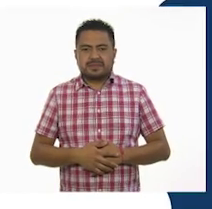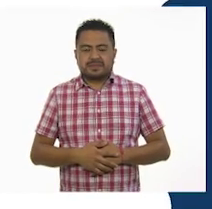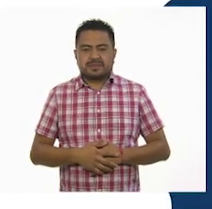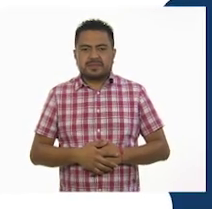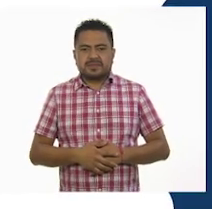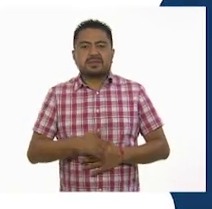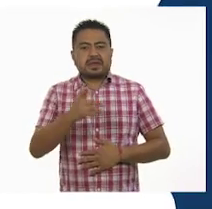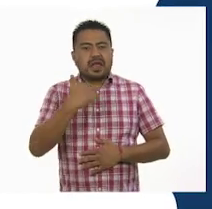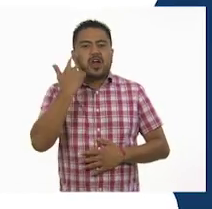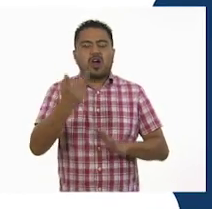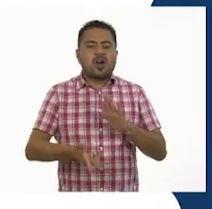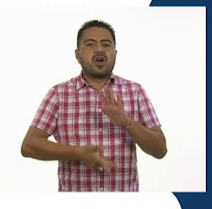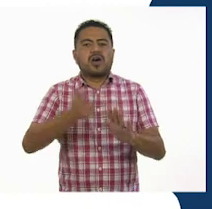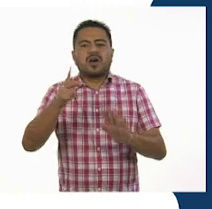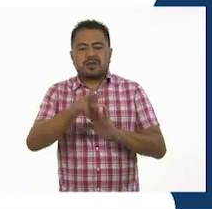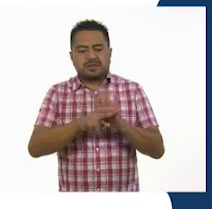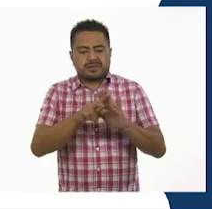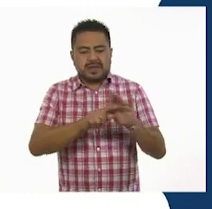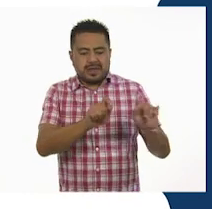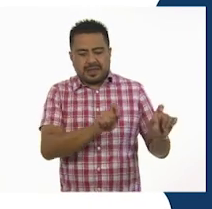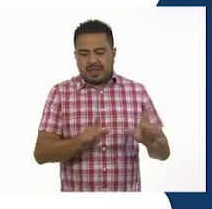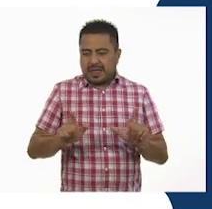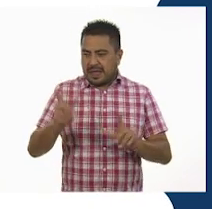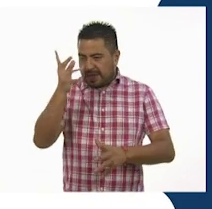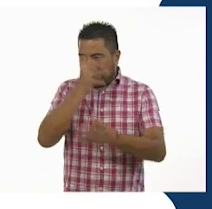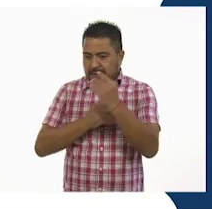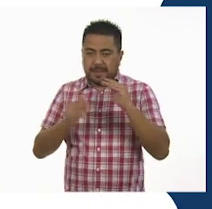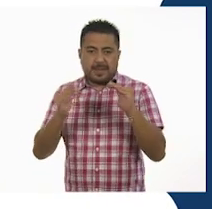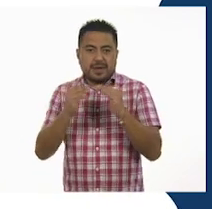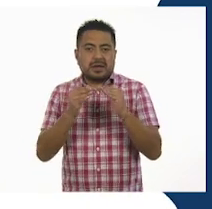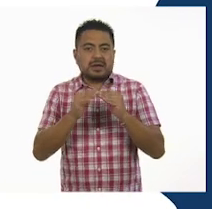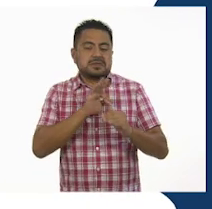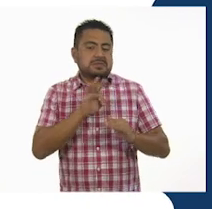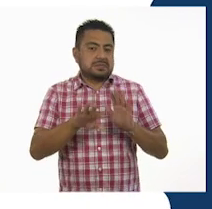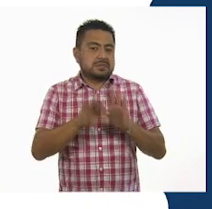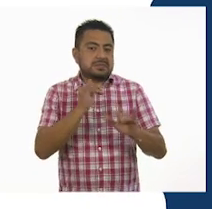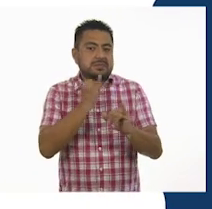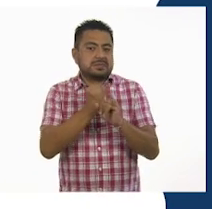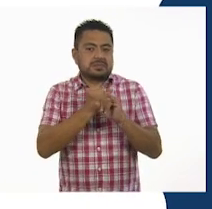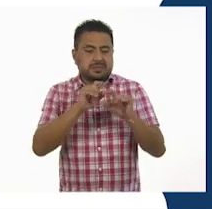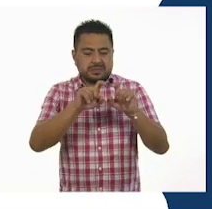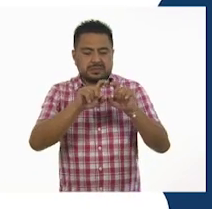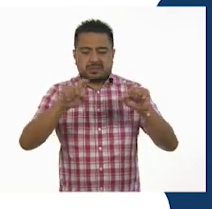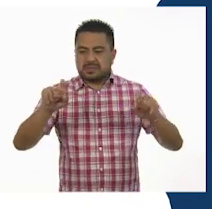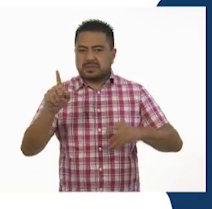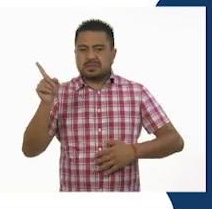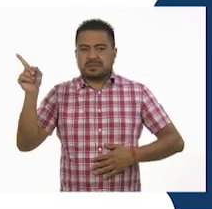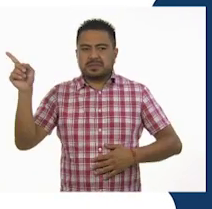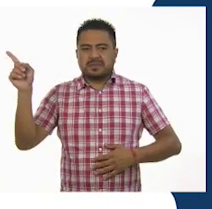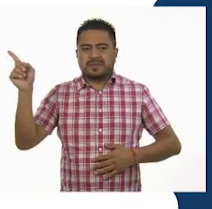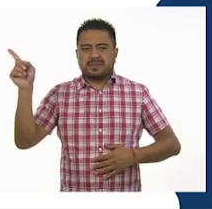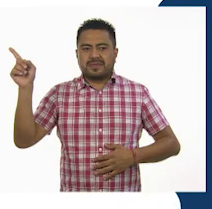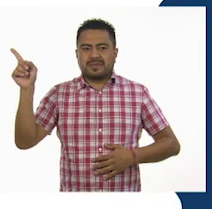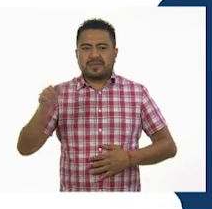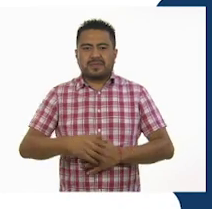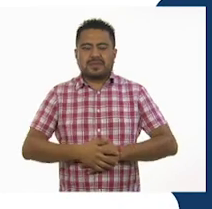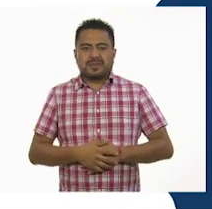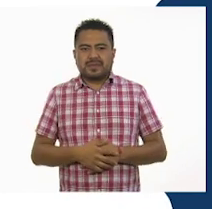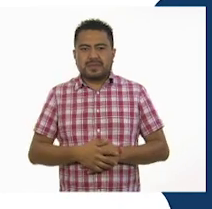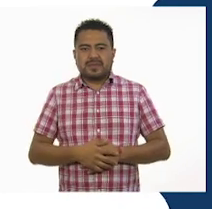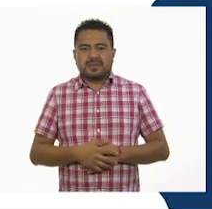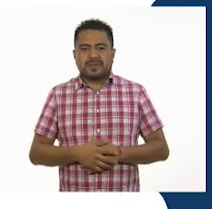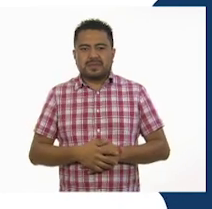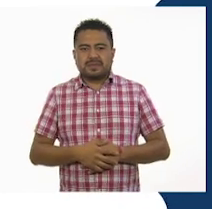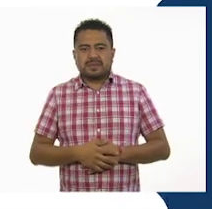Si quieres volver a ver los programas de Aprende en Casa, los puedes encontrar en la siguiente liga. Aprendeencasa